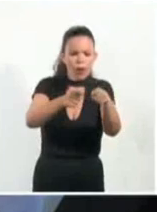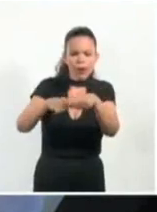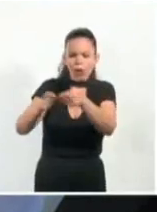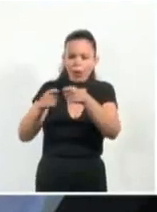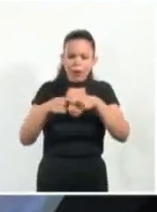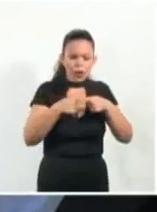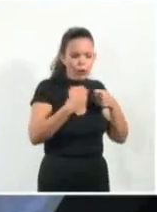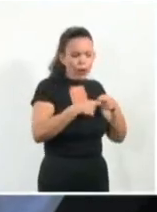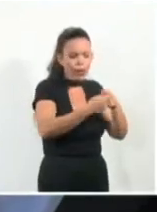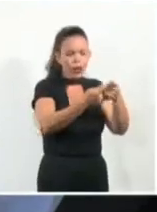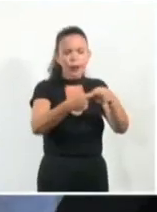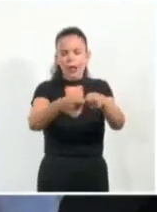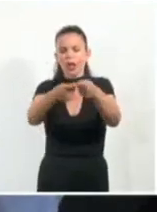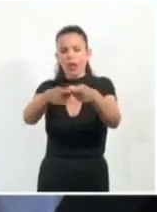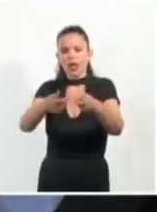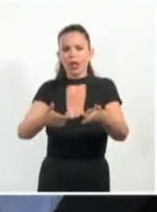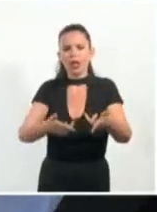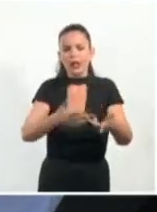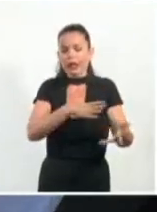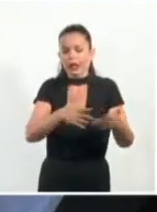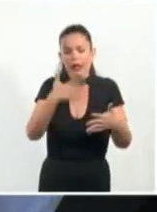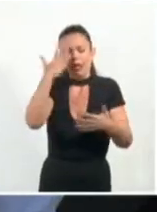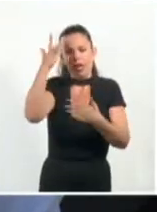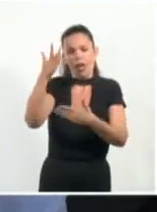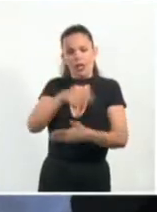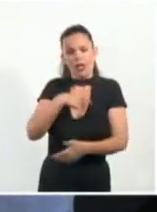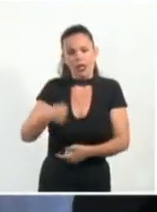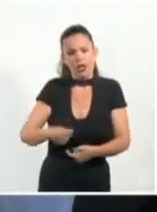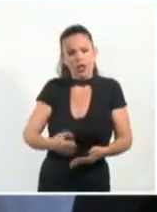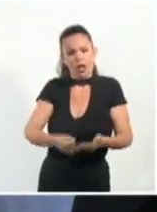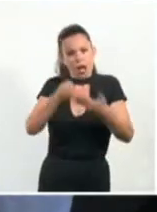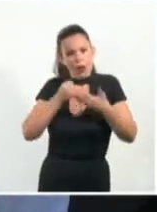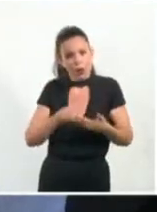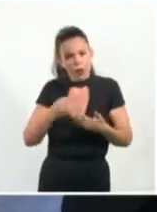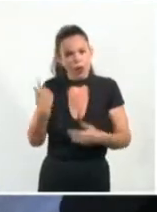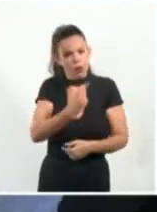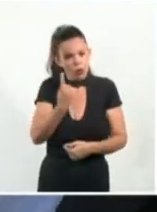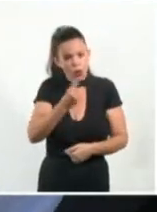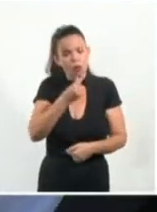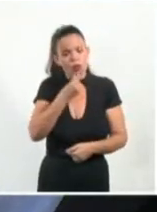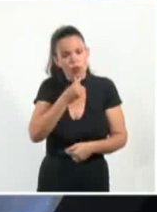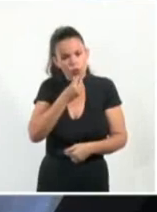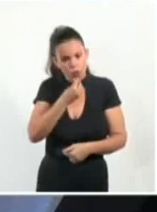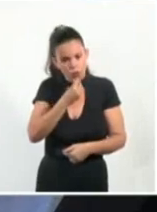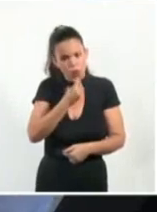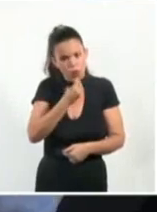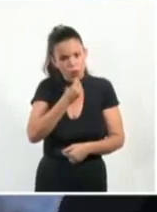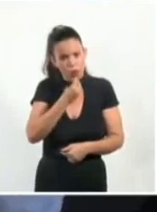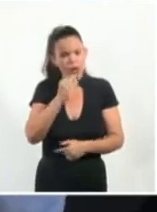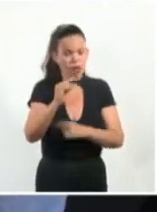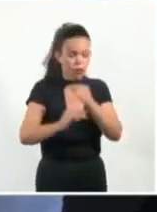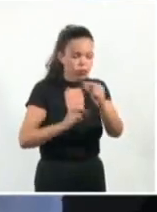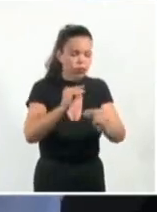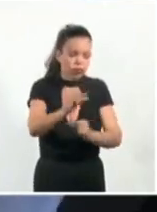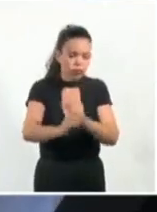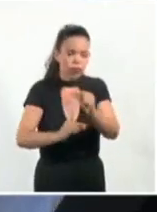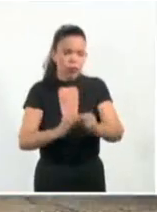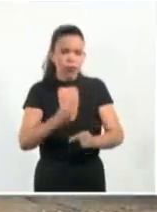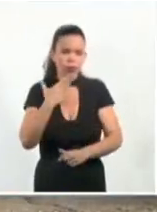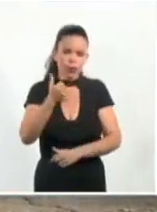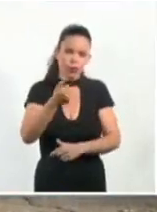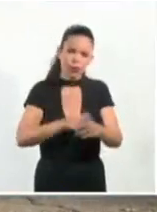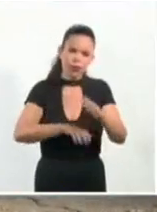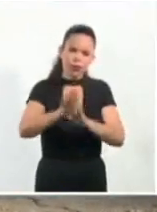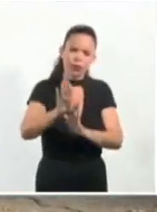duda que si no hubiese sido por estos equipos lo que hemos adquirido por los créditos blandos la situación hoy fuera mucho peor que la que tenemos